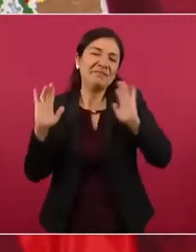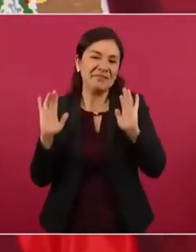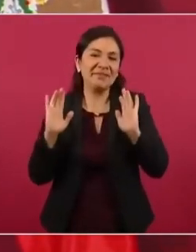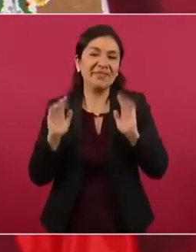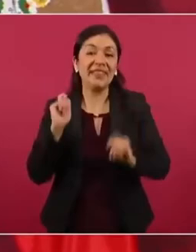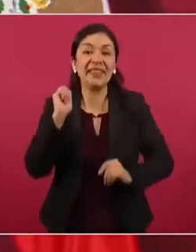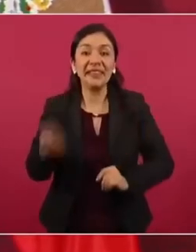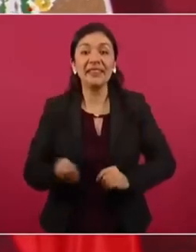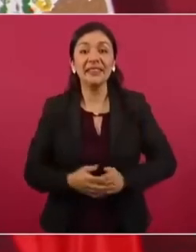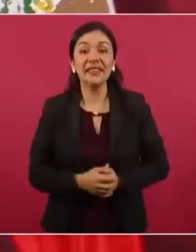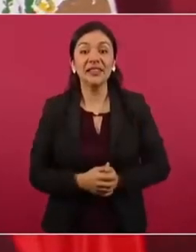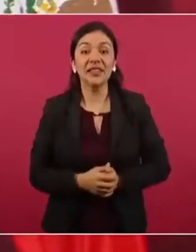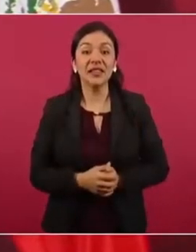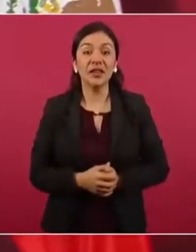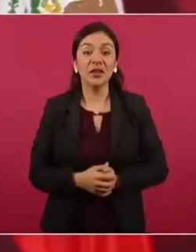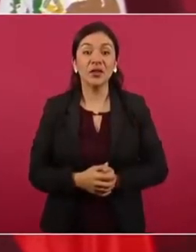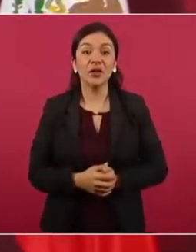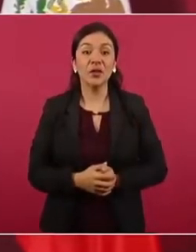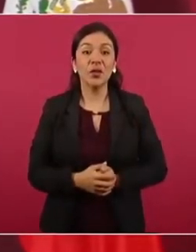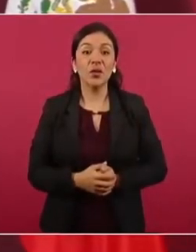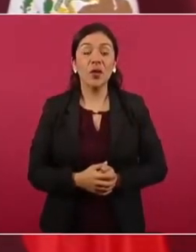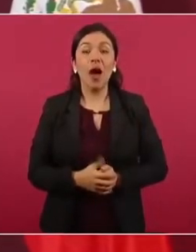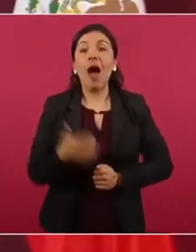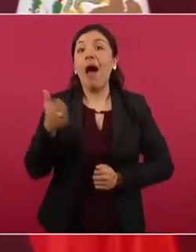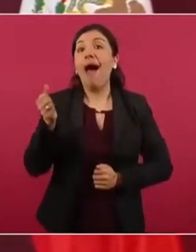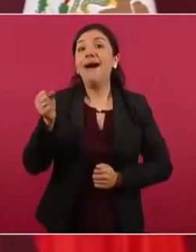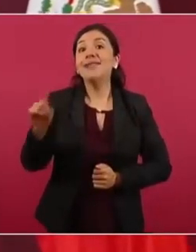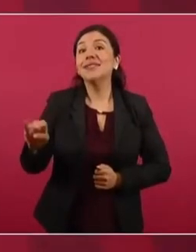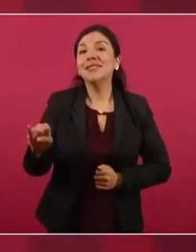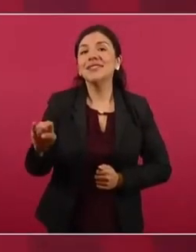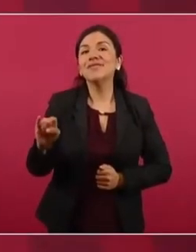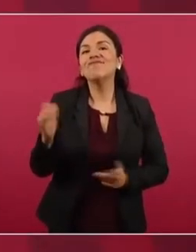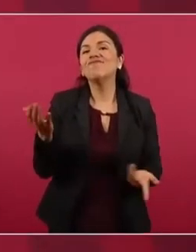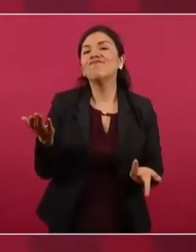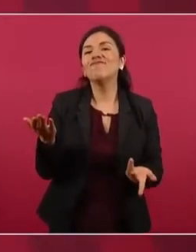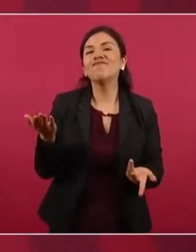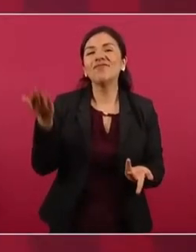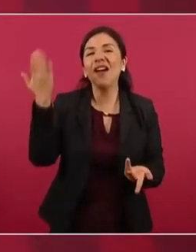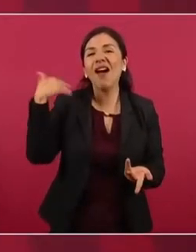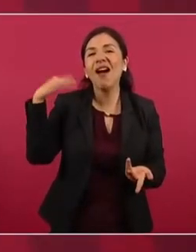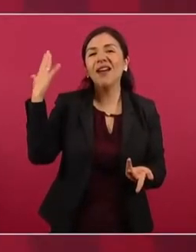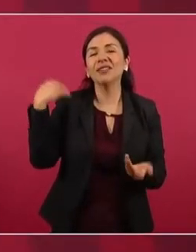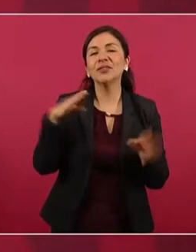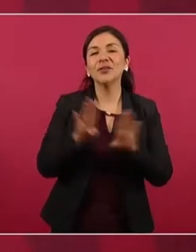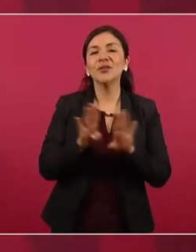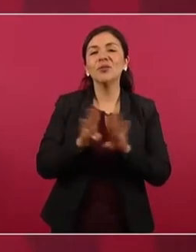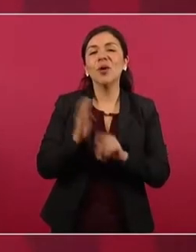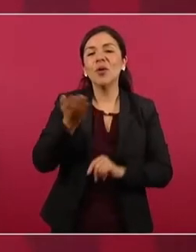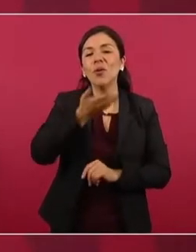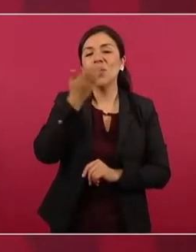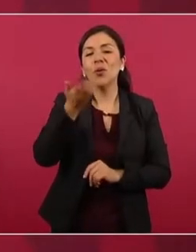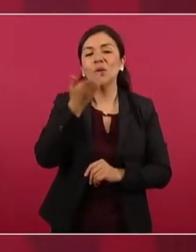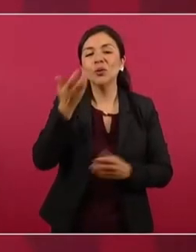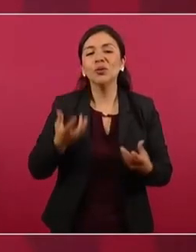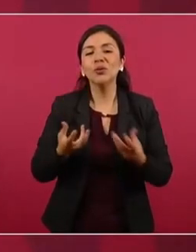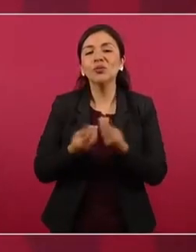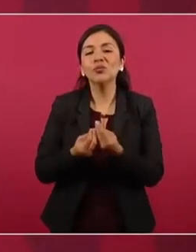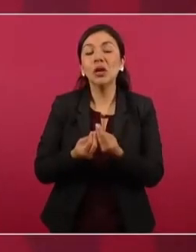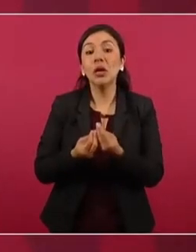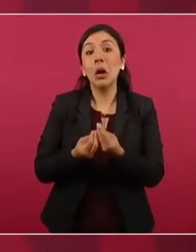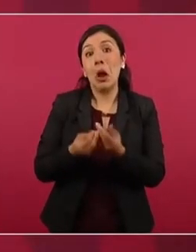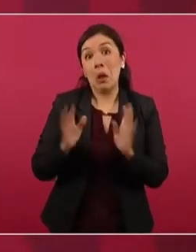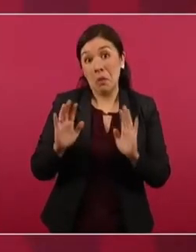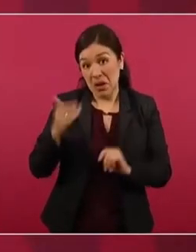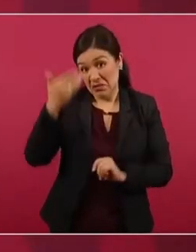que eran parte, no sé si